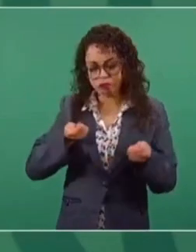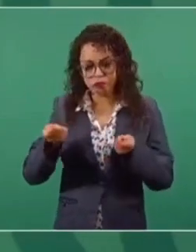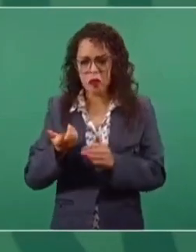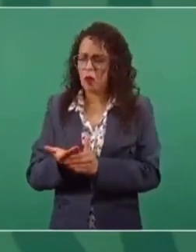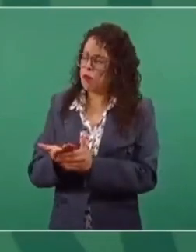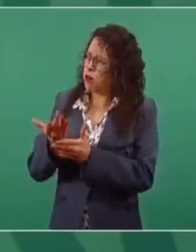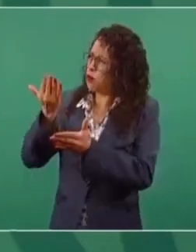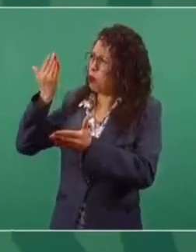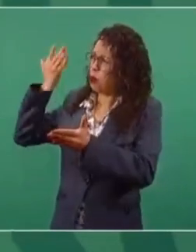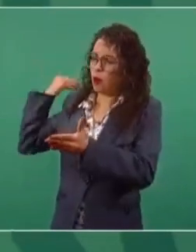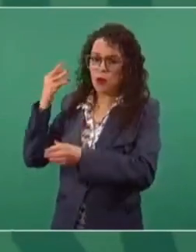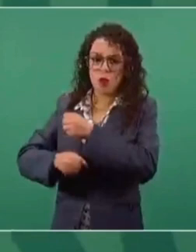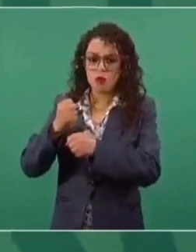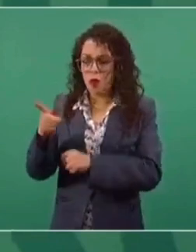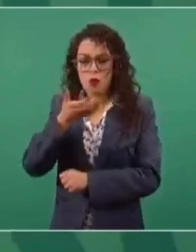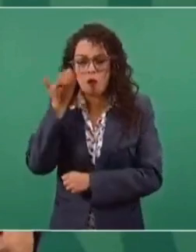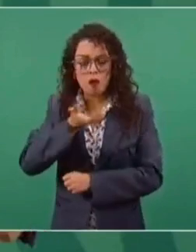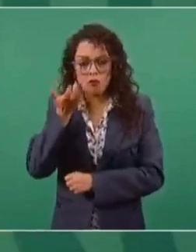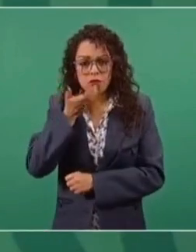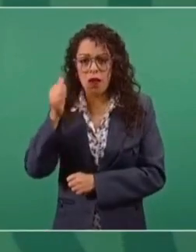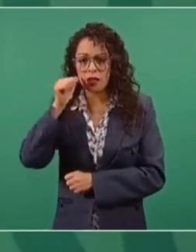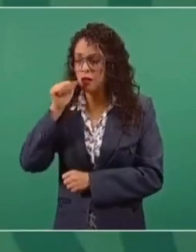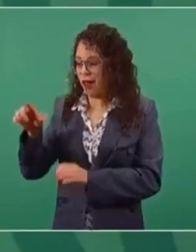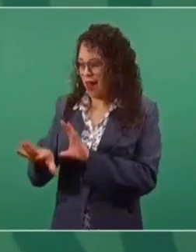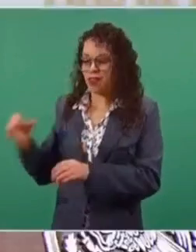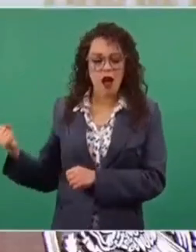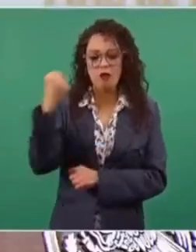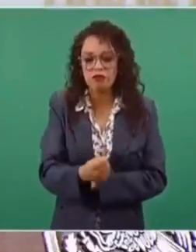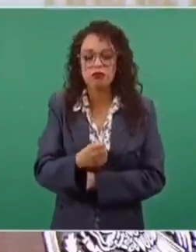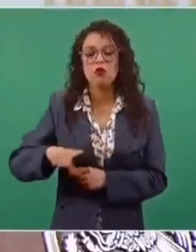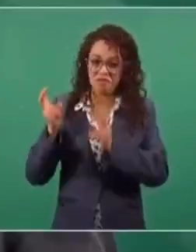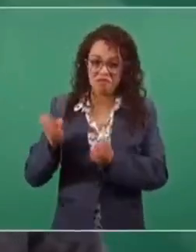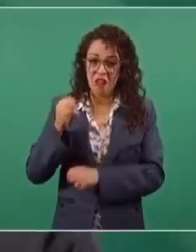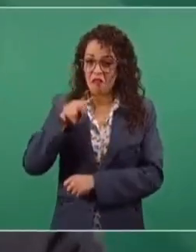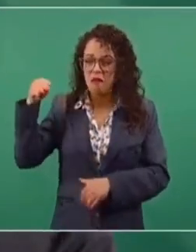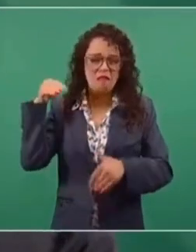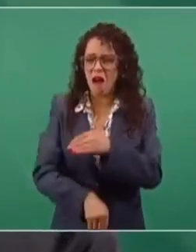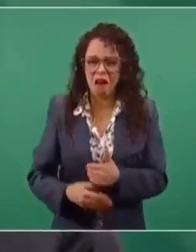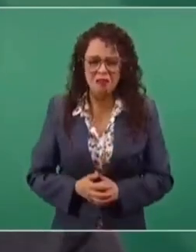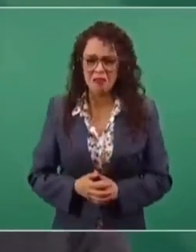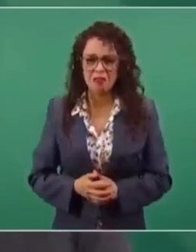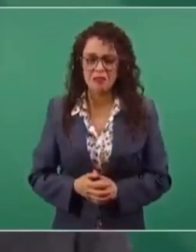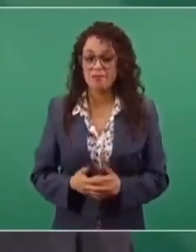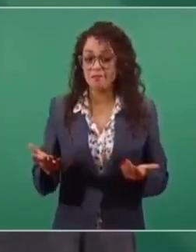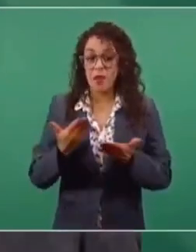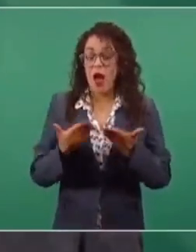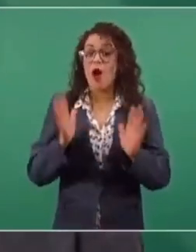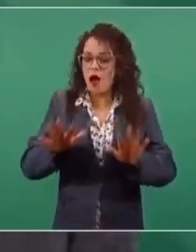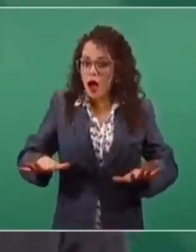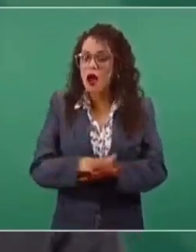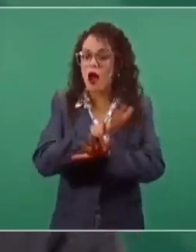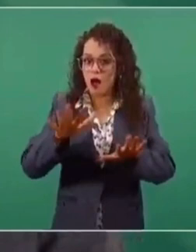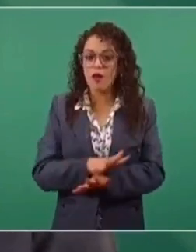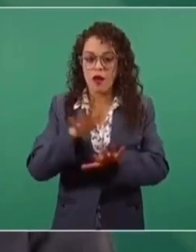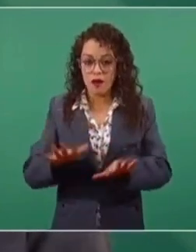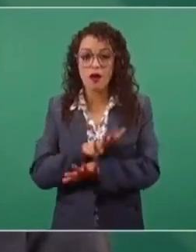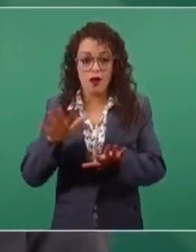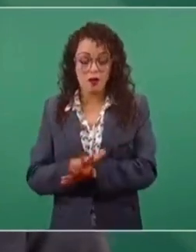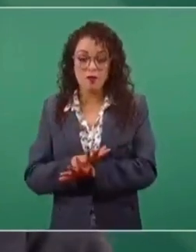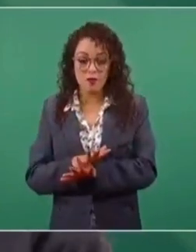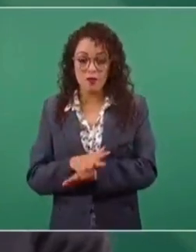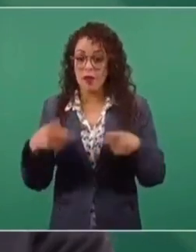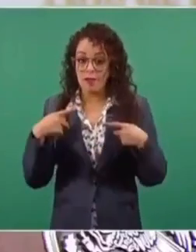e imponen de esa forma a gobernadores en Nuevo León. Y como ahora las cosas están cambiando y el pueblo